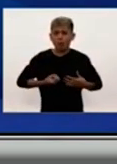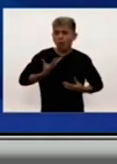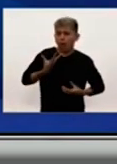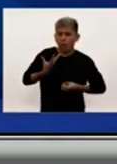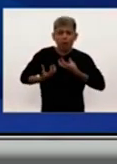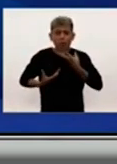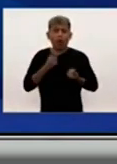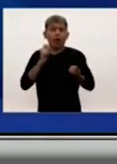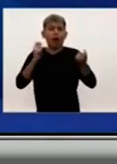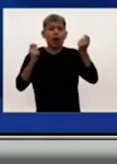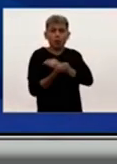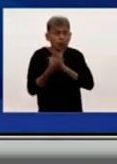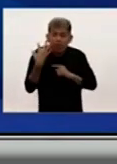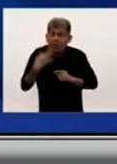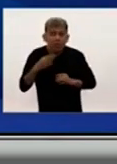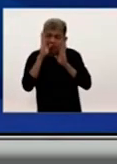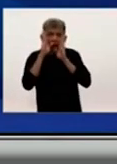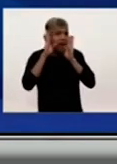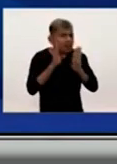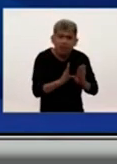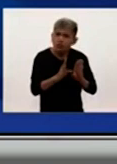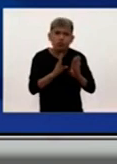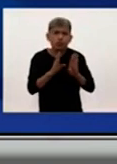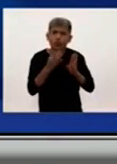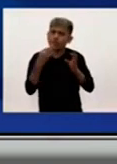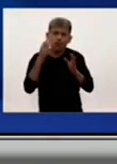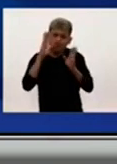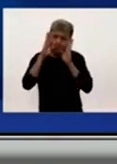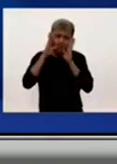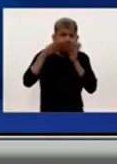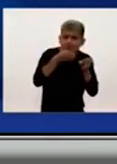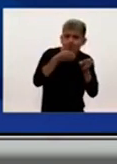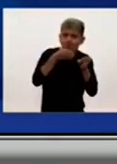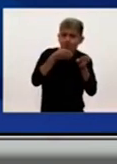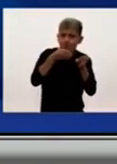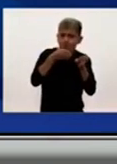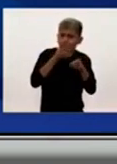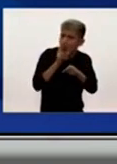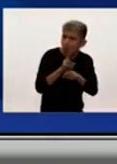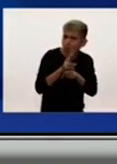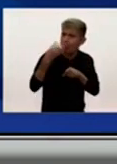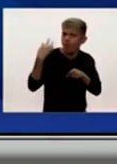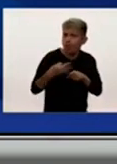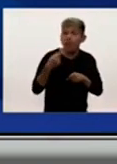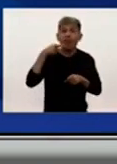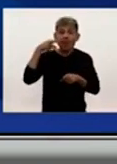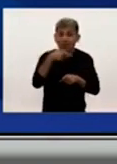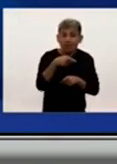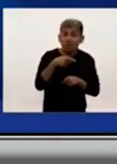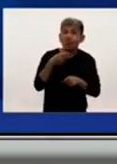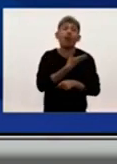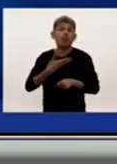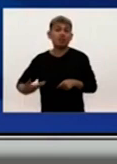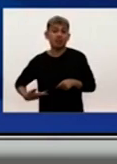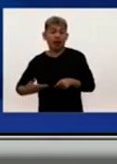requieren ser asistidas, que requieren ser contenidas, que requieren ser escuchadas y esto el estado lo